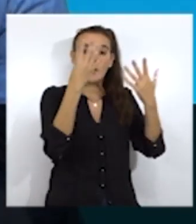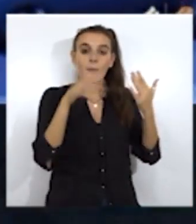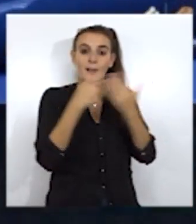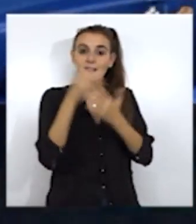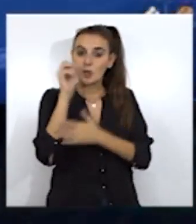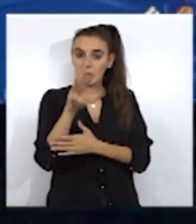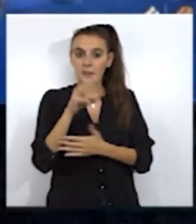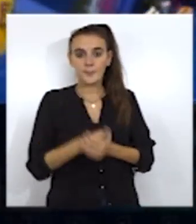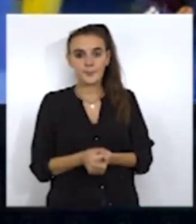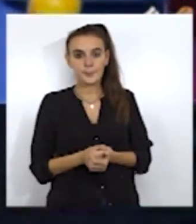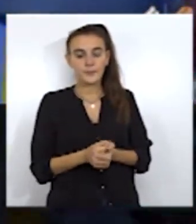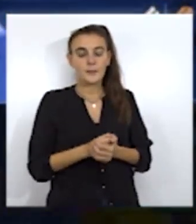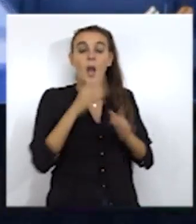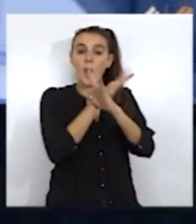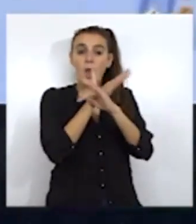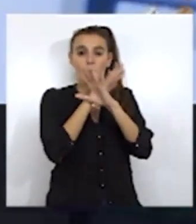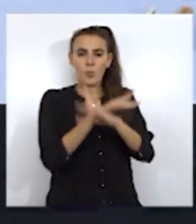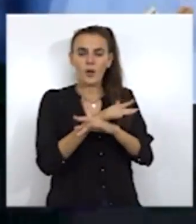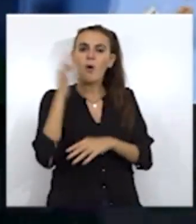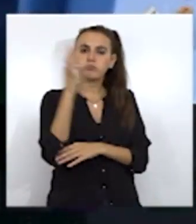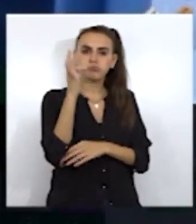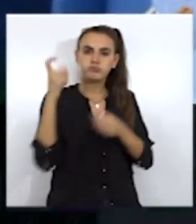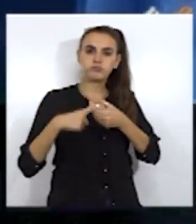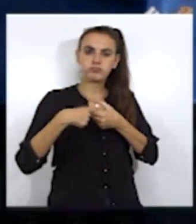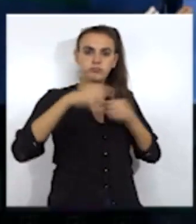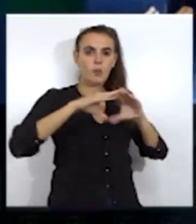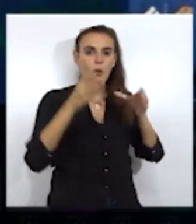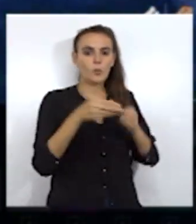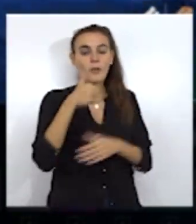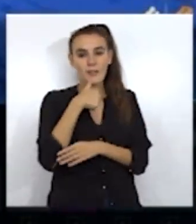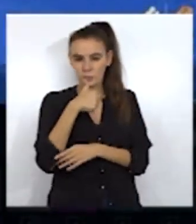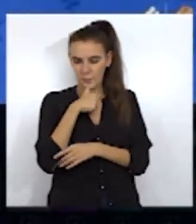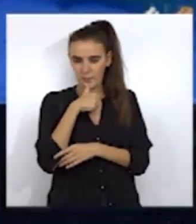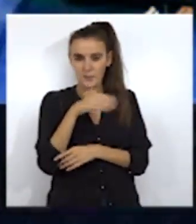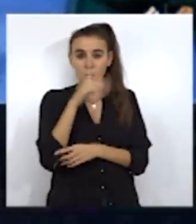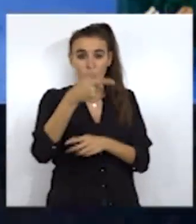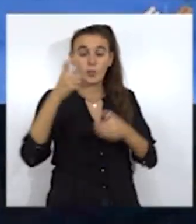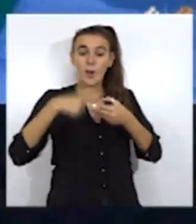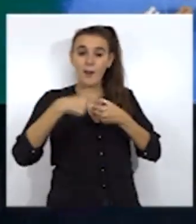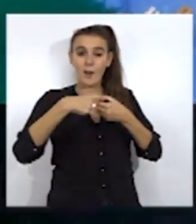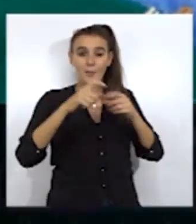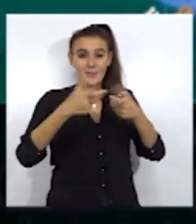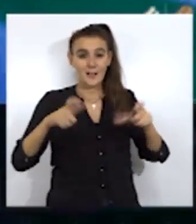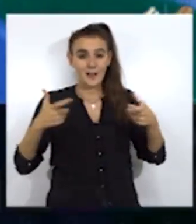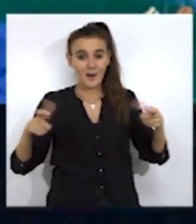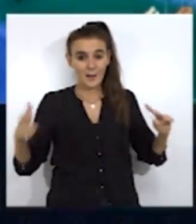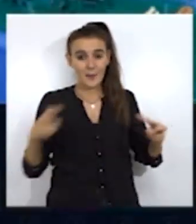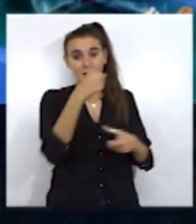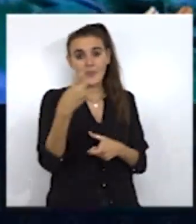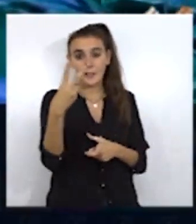años. El torneo ha tenido una muy buena aceptación entre el público ceutí. De hecho, se amplió las plazas ofertadas en más de 120